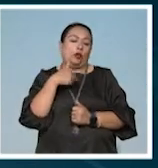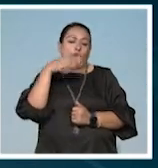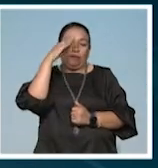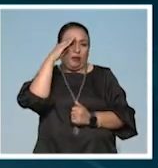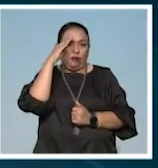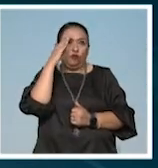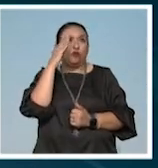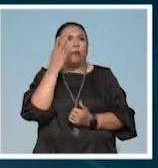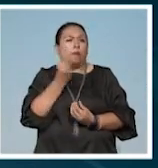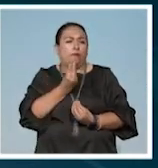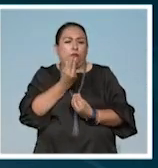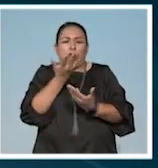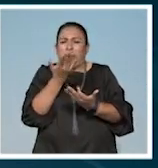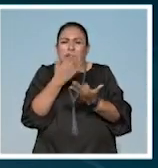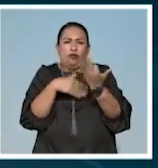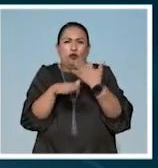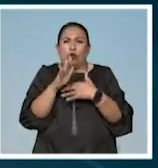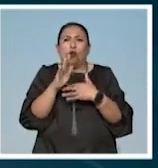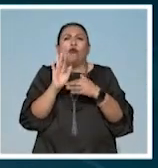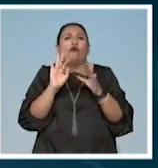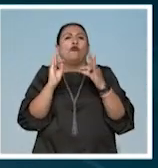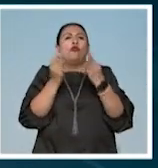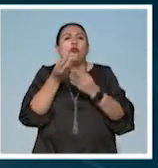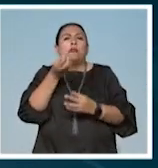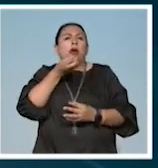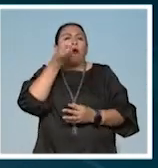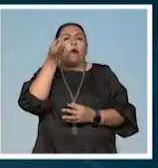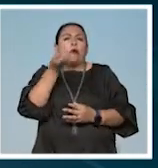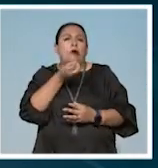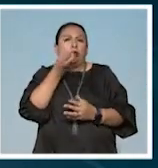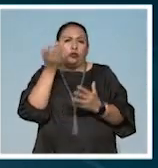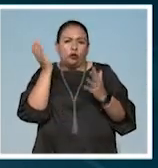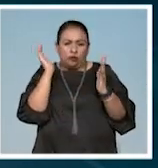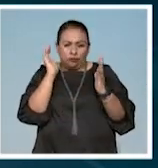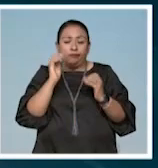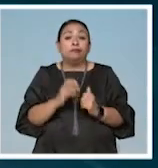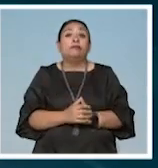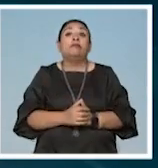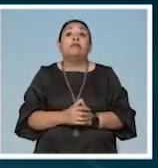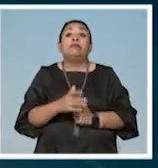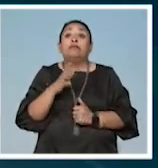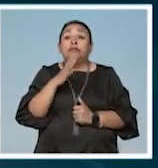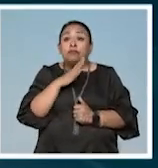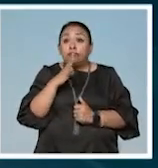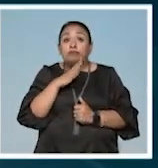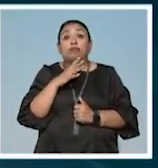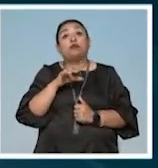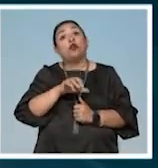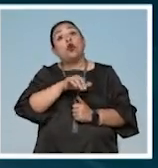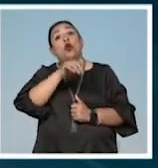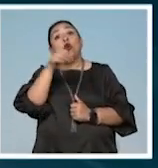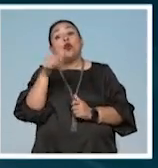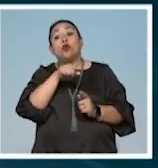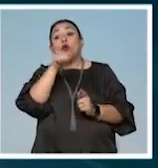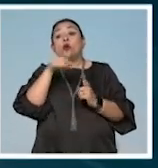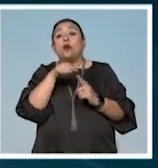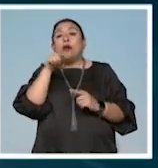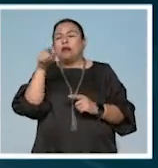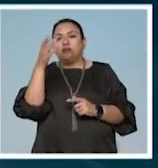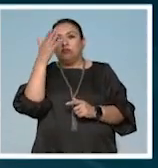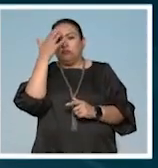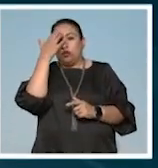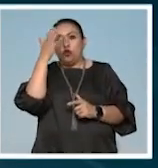todo poema es una forma de oración, porque está pasando a la otra orilla de lo